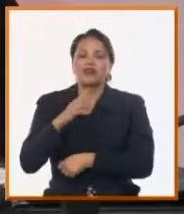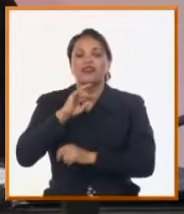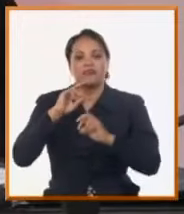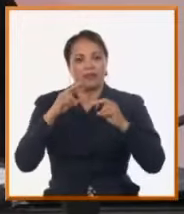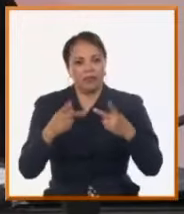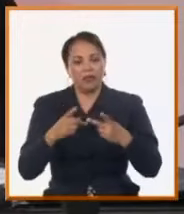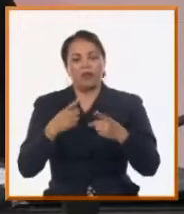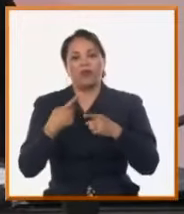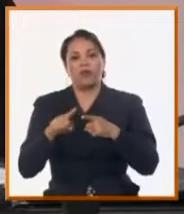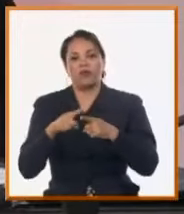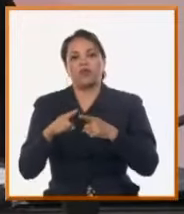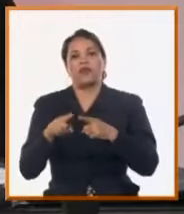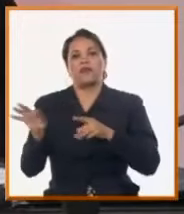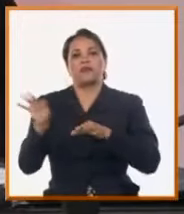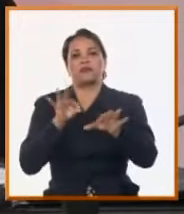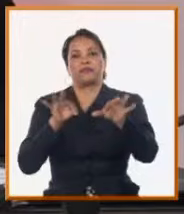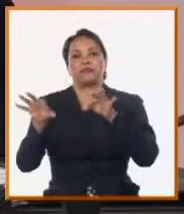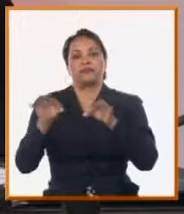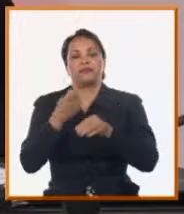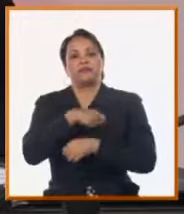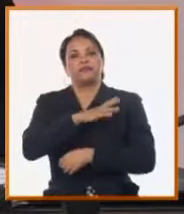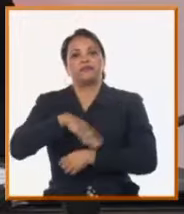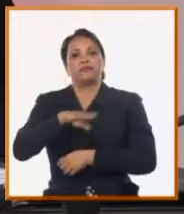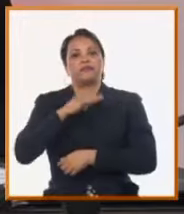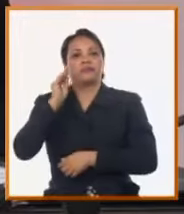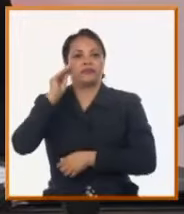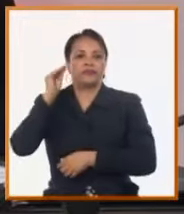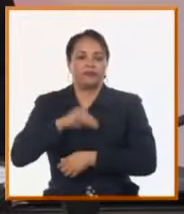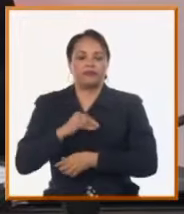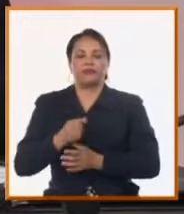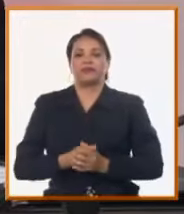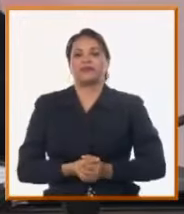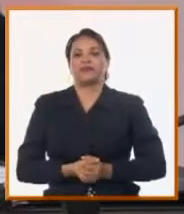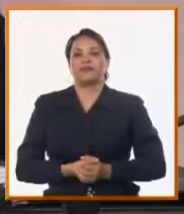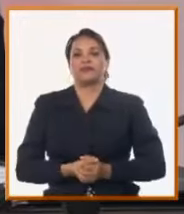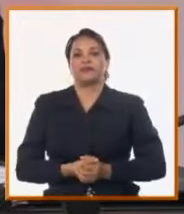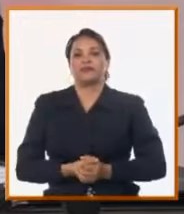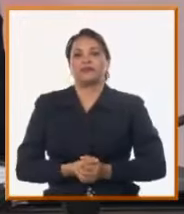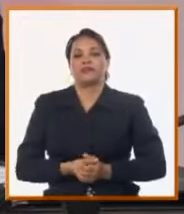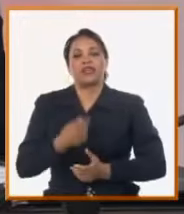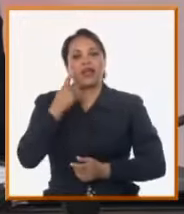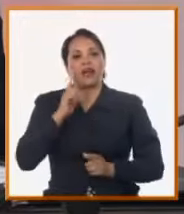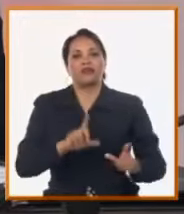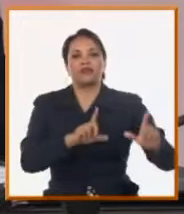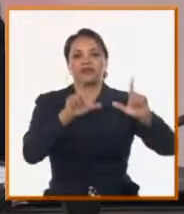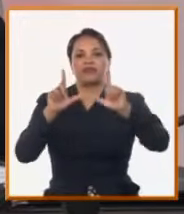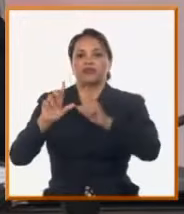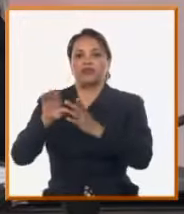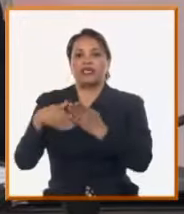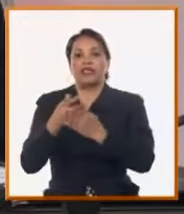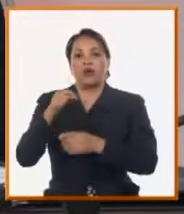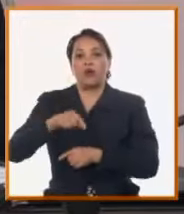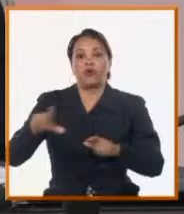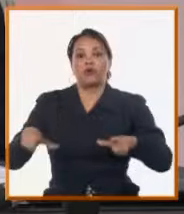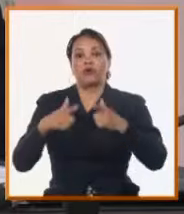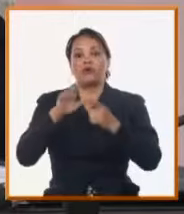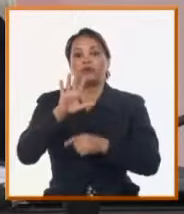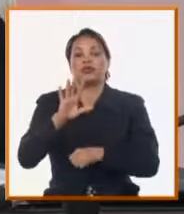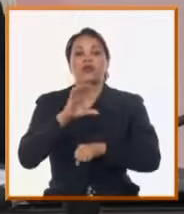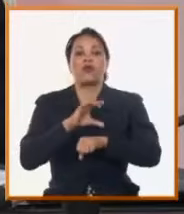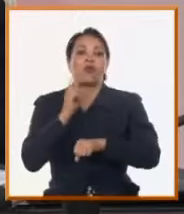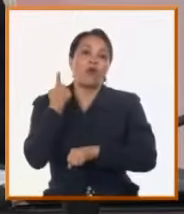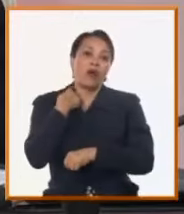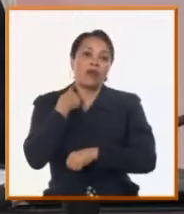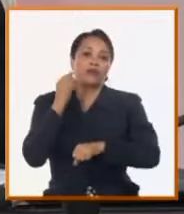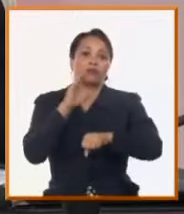vital para nuestro pueblo a la mesa redonda. Nos despedimos nosotros con las imágenes del día. Hoy se cumplen cinco años de la detención en